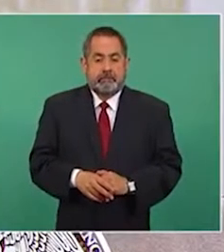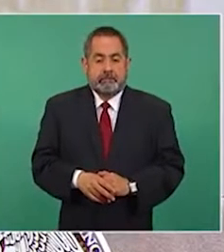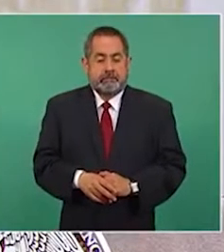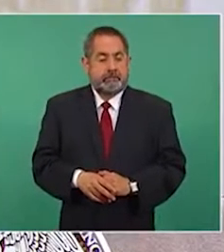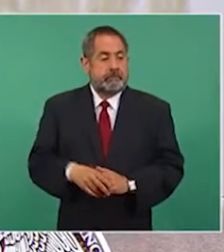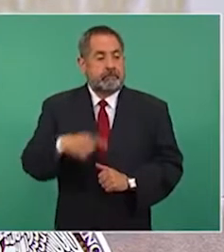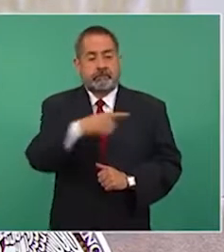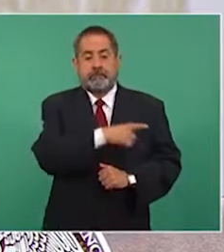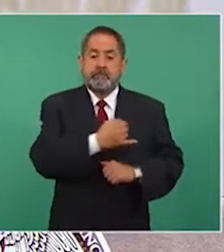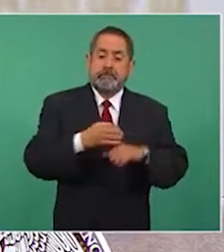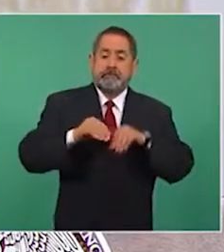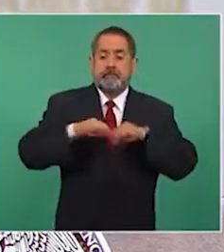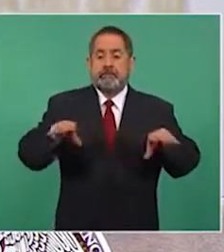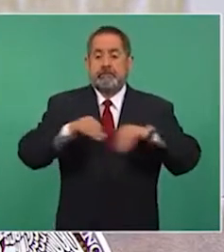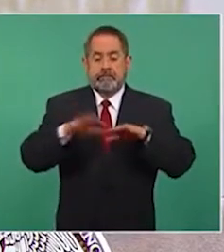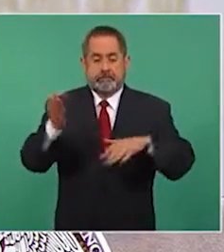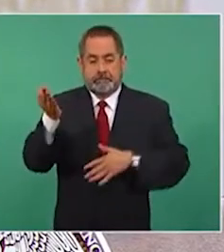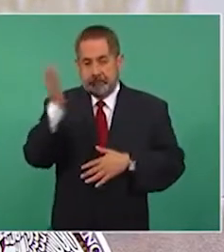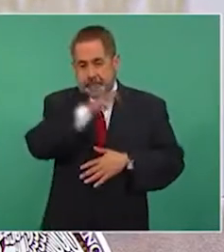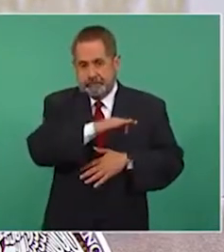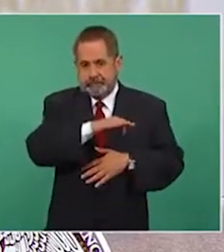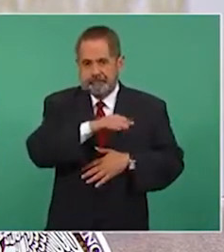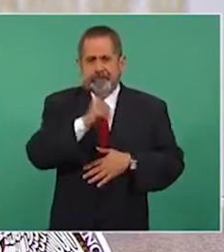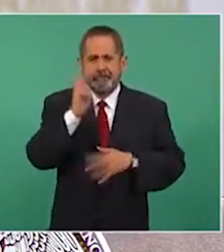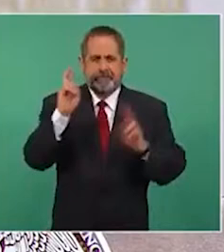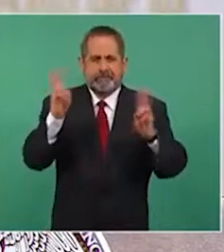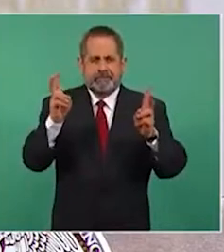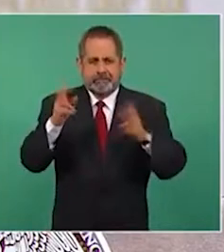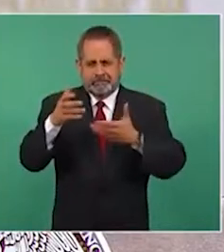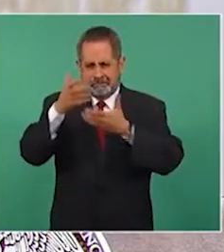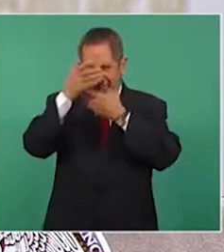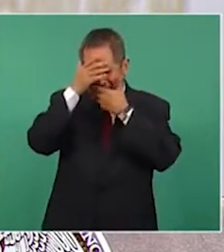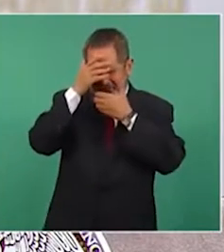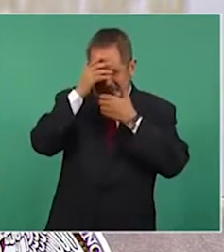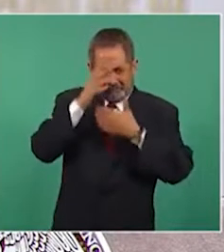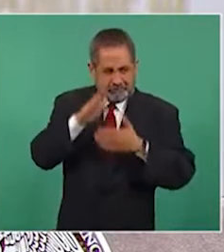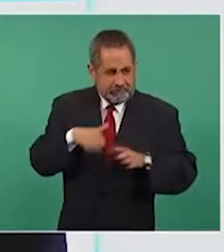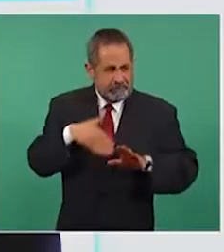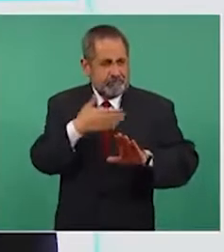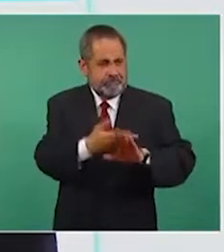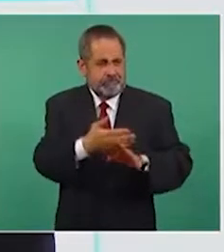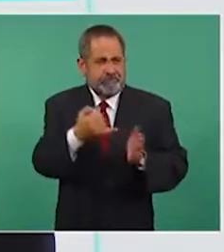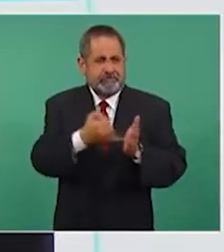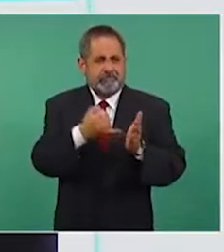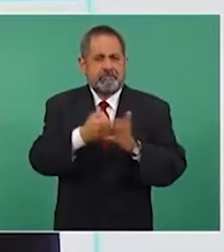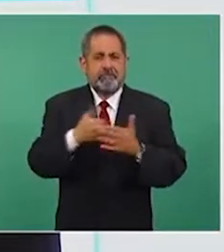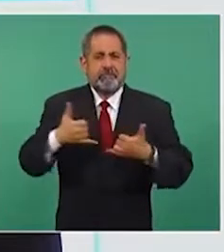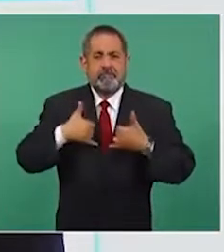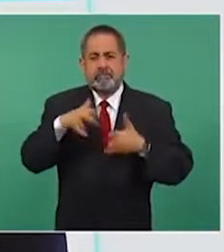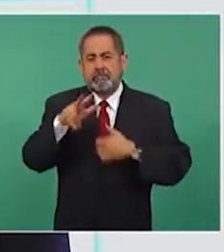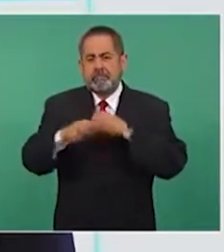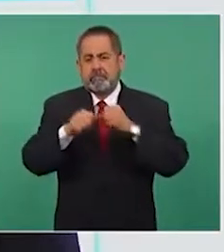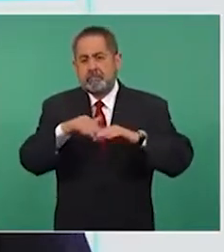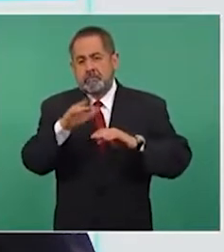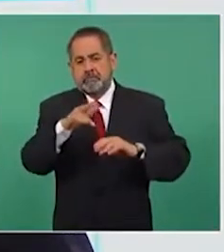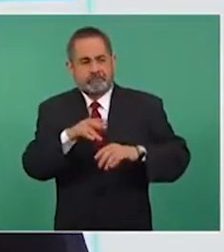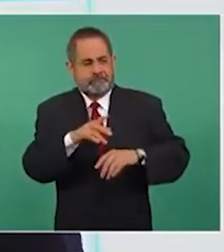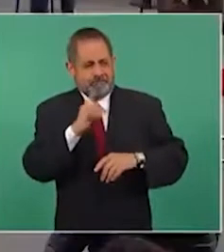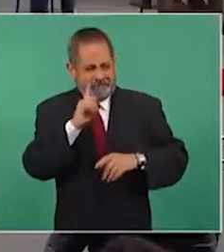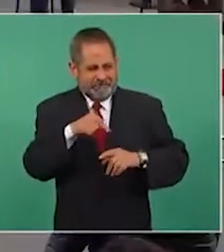Difunden información falsa sobre supuesto terrorismo fiscal contra jóvenes mayores de 18 años.